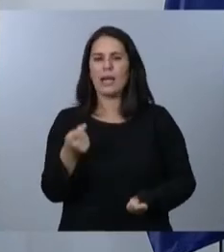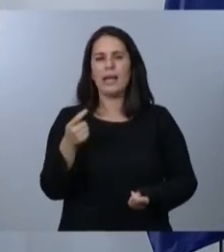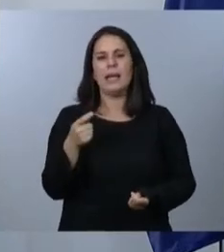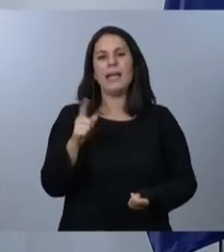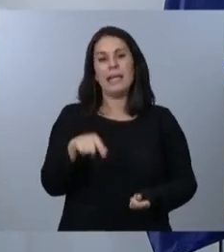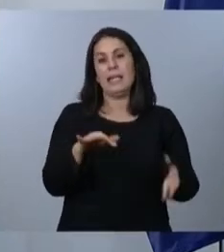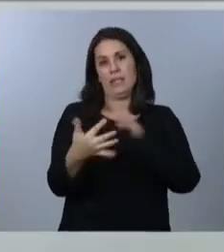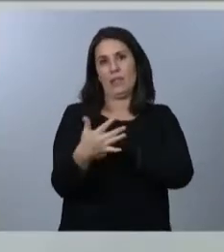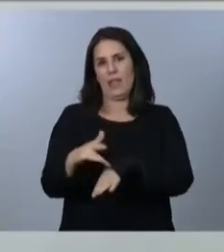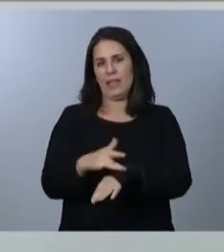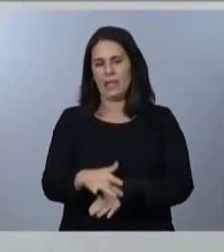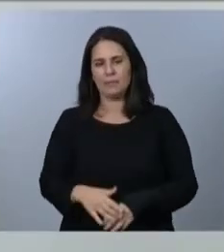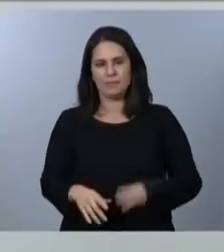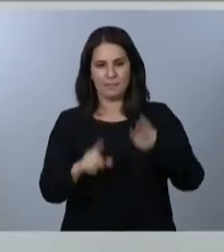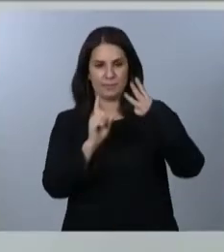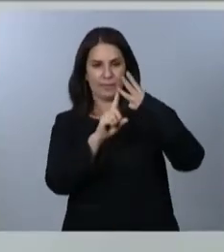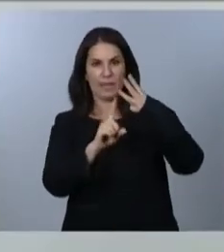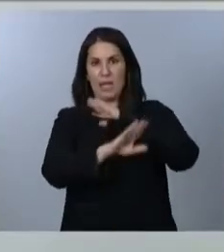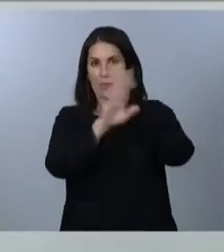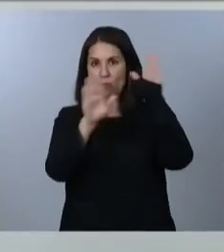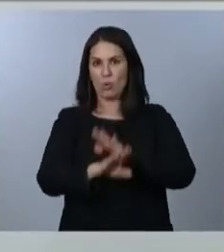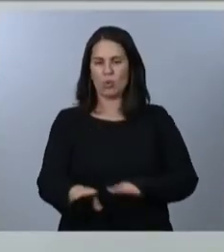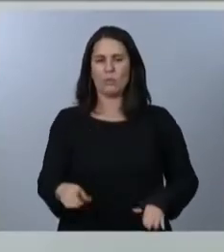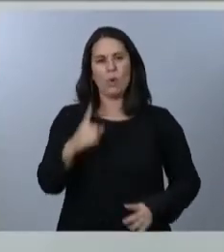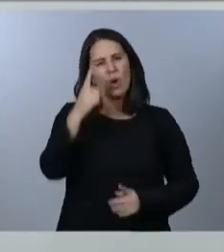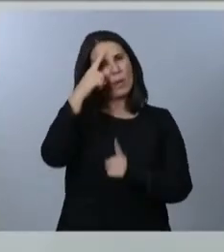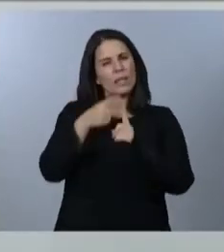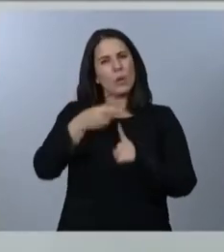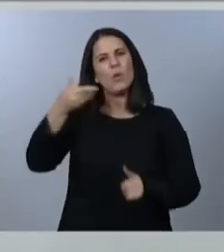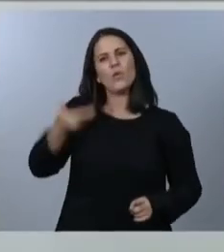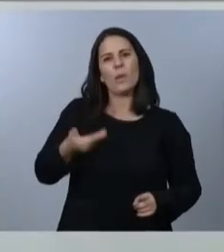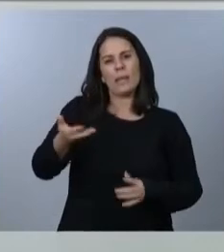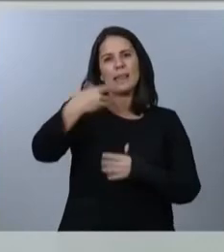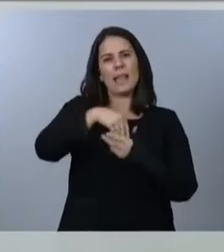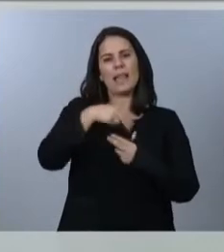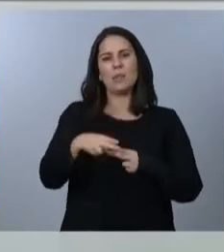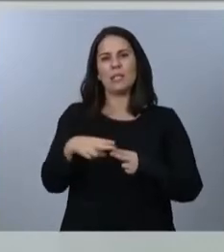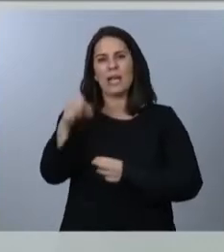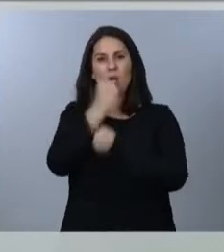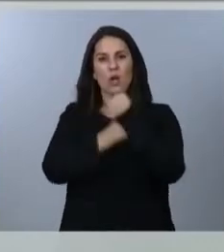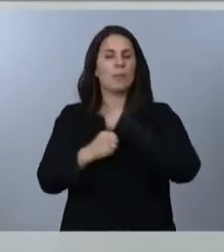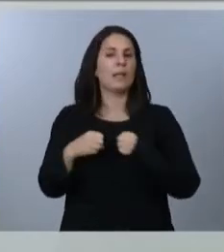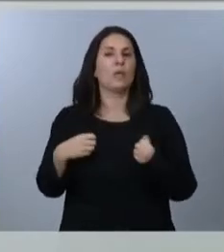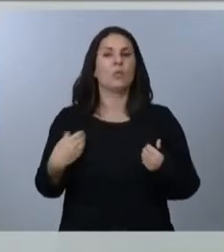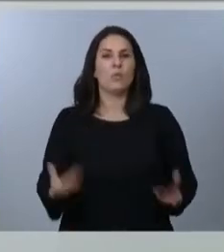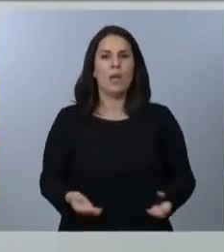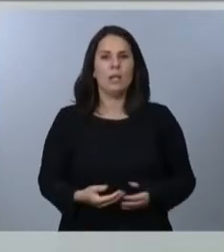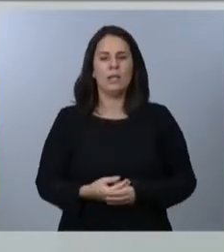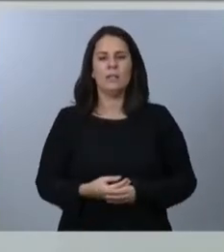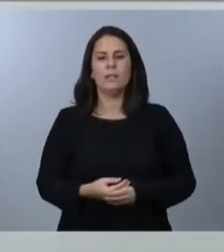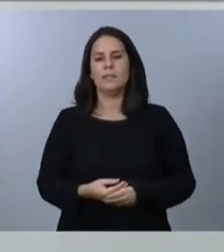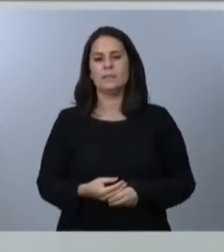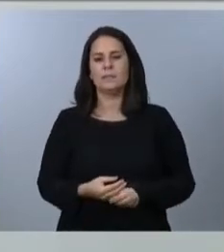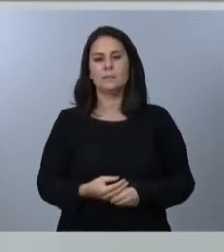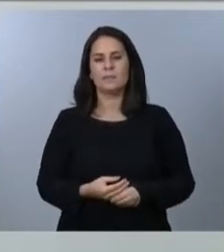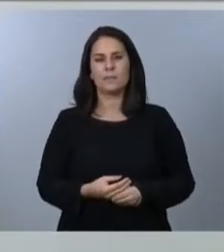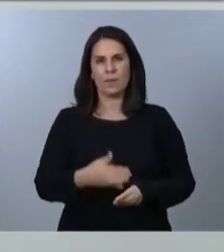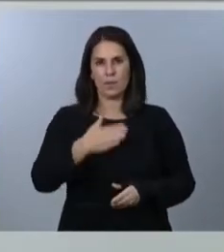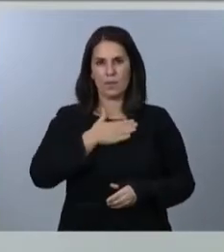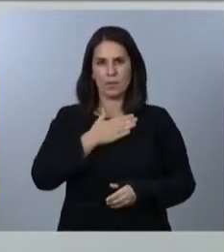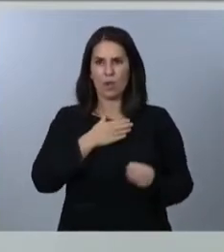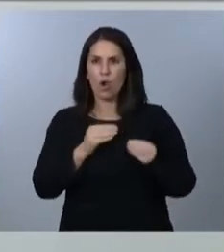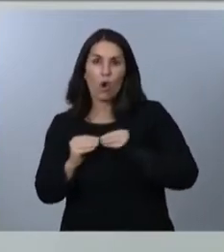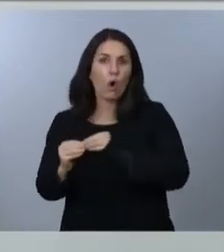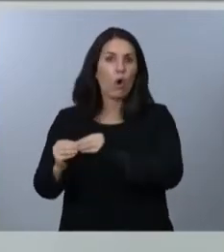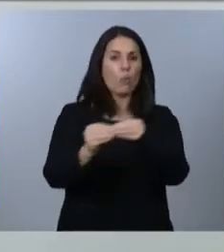por último, creo que también uno de los objetivos fundamentales de la política económica tiene que ser fortalecer nuestro patrimonio común, nuestro estado del